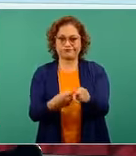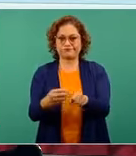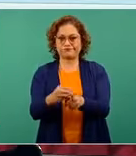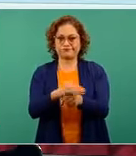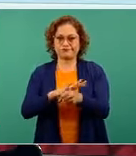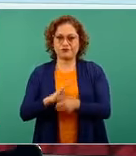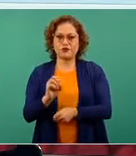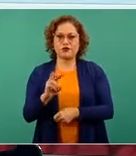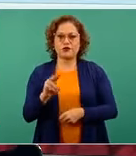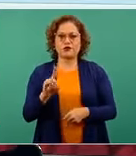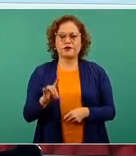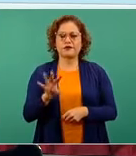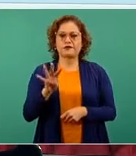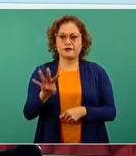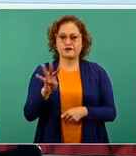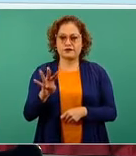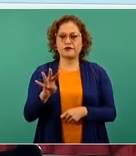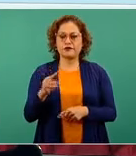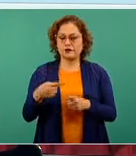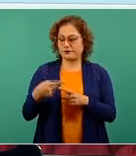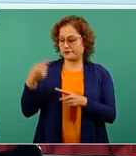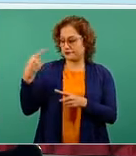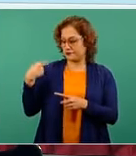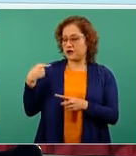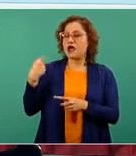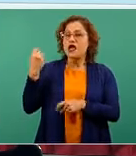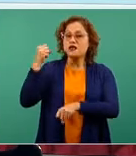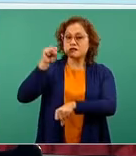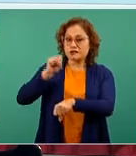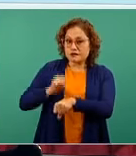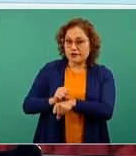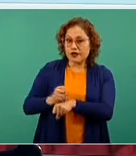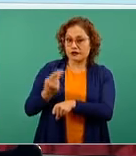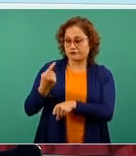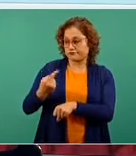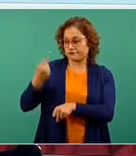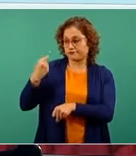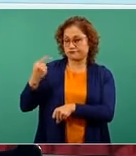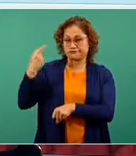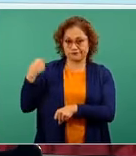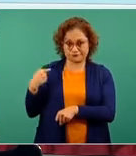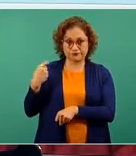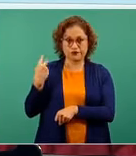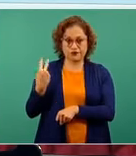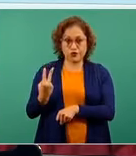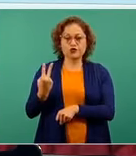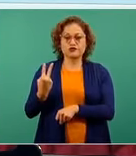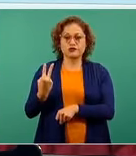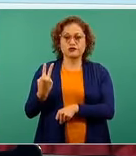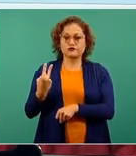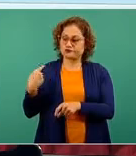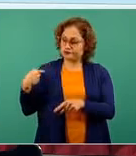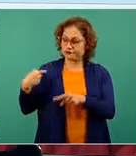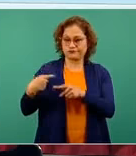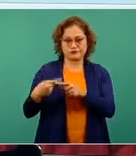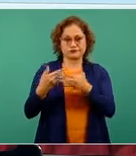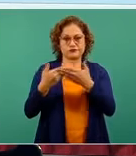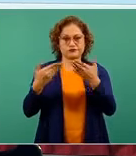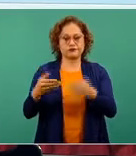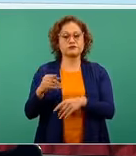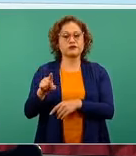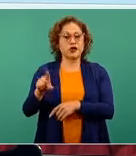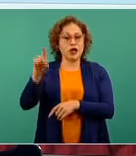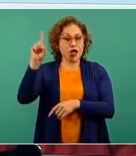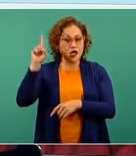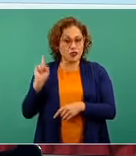Mantenemos todavía un descenso entre las dos últimas semanas. Hemos visto que desde que iniciamos con el mismo el día domingo, pues